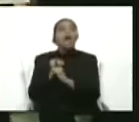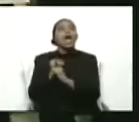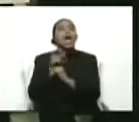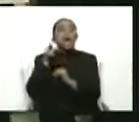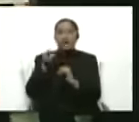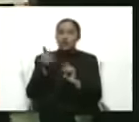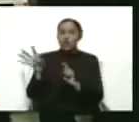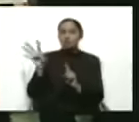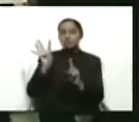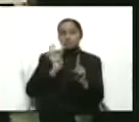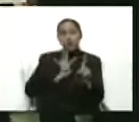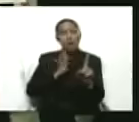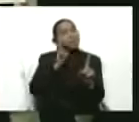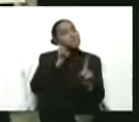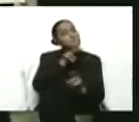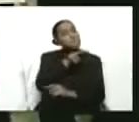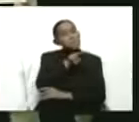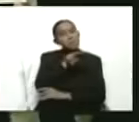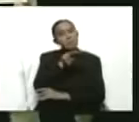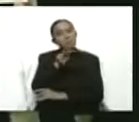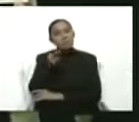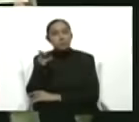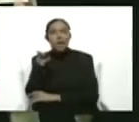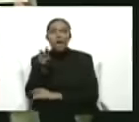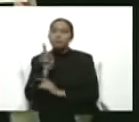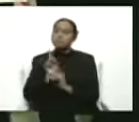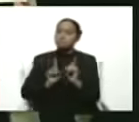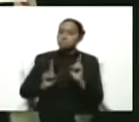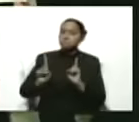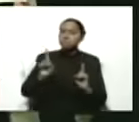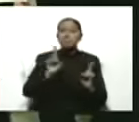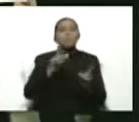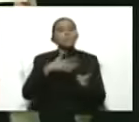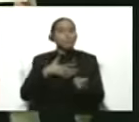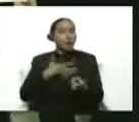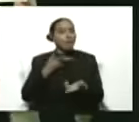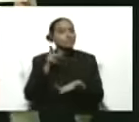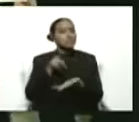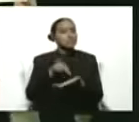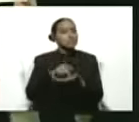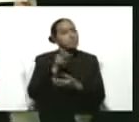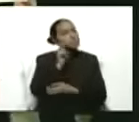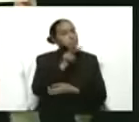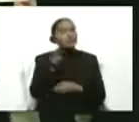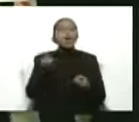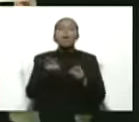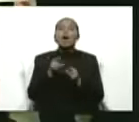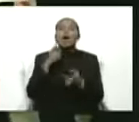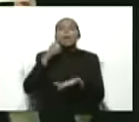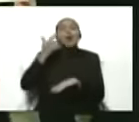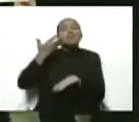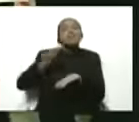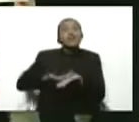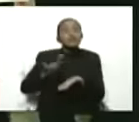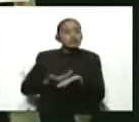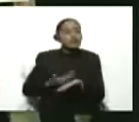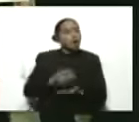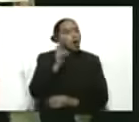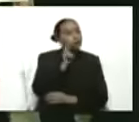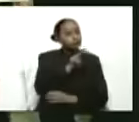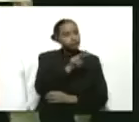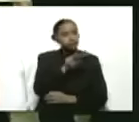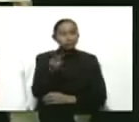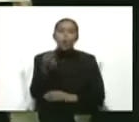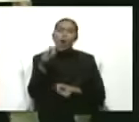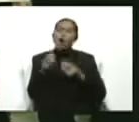y ellos pueden este eh eh familiarizarse con lo que ellos vienen a